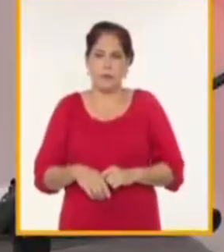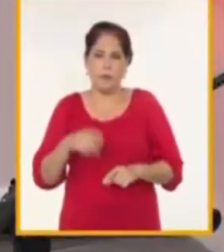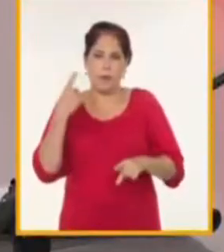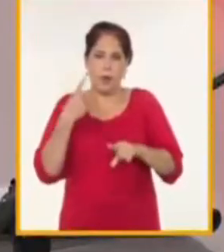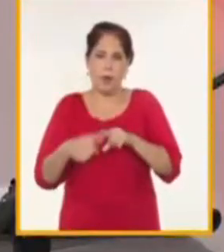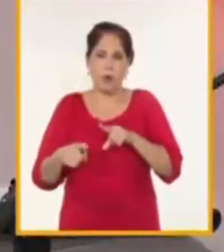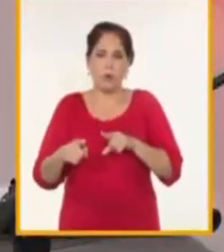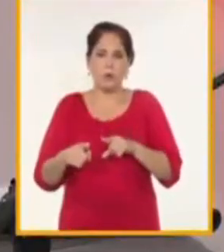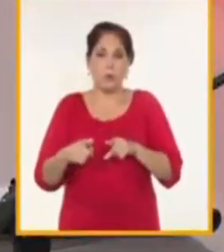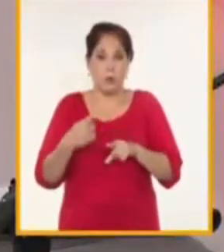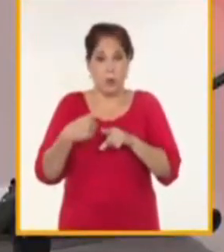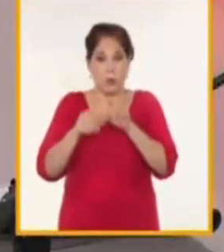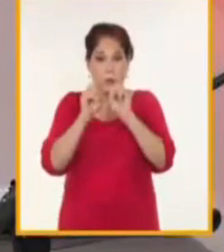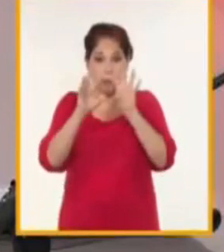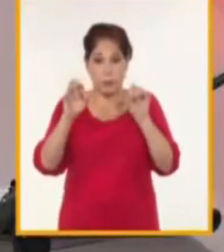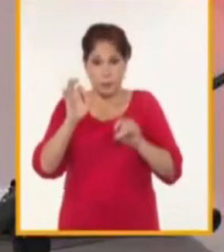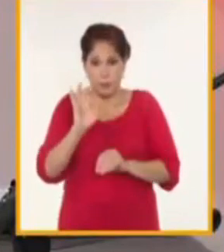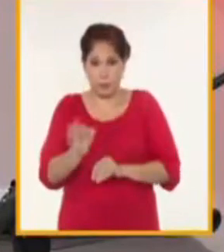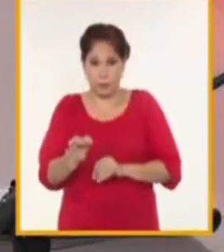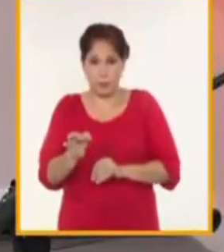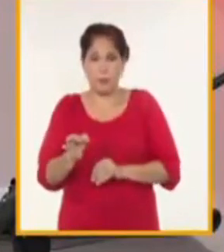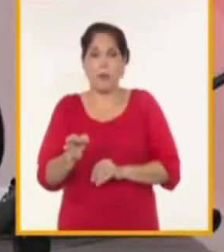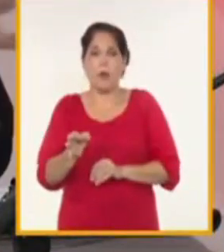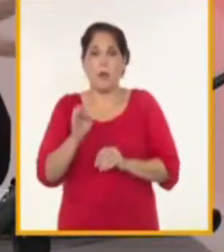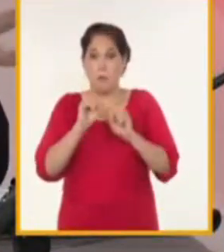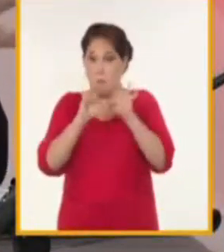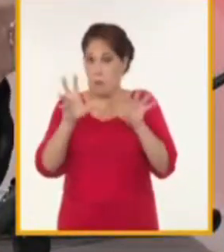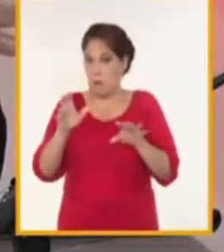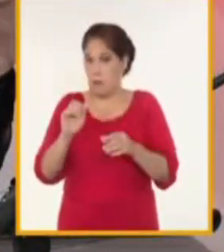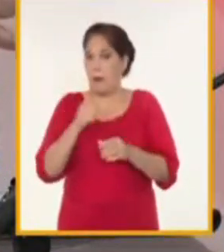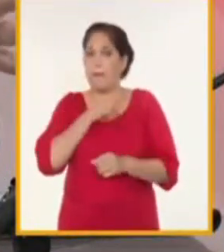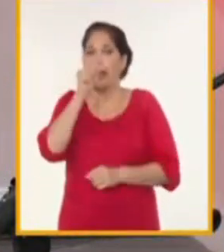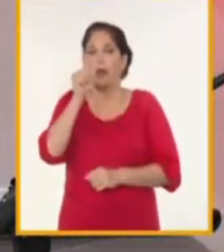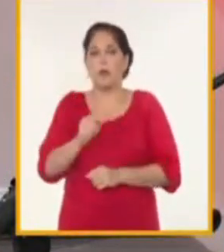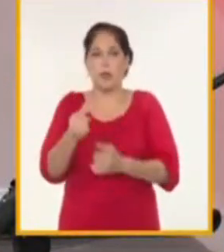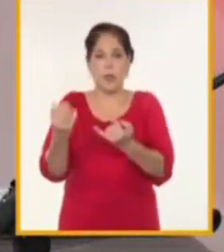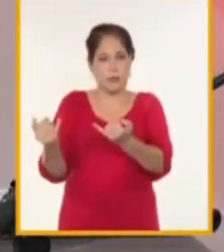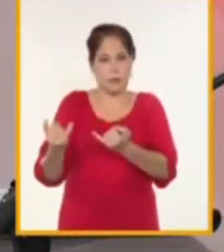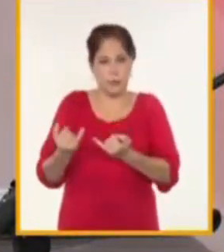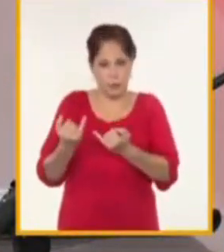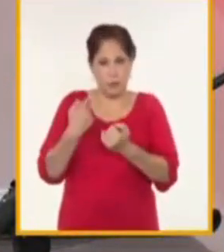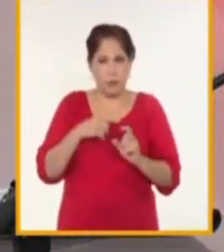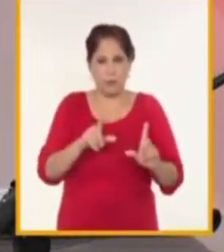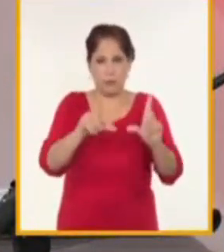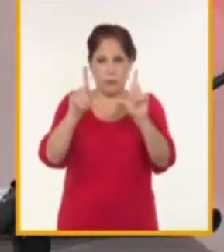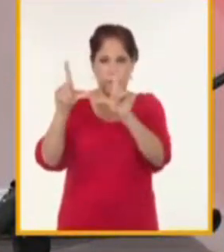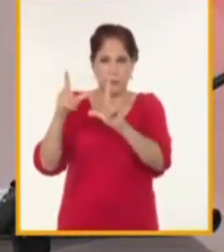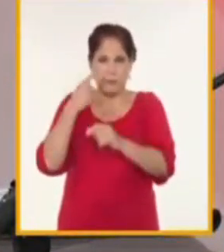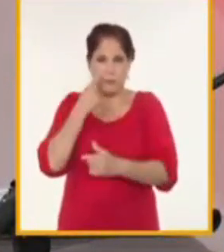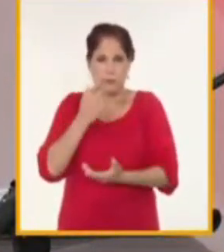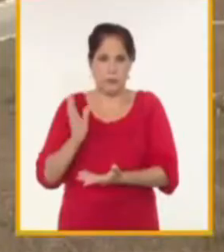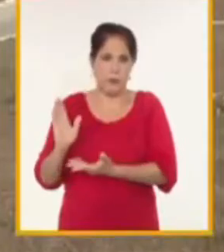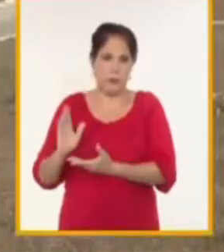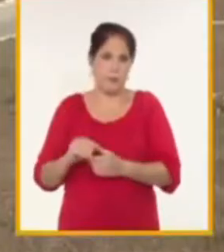preparó precisamente de esta inversión de vidrio Mariel y el impacto que va a tener también en otros territorios del país